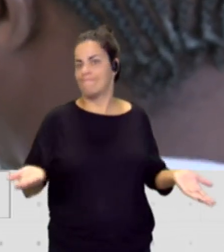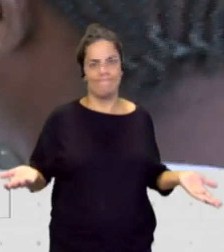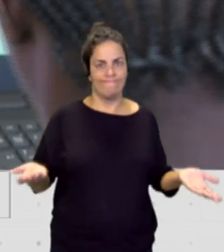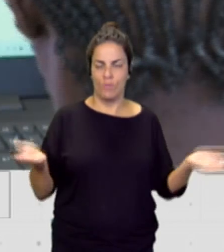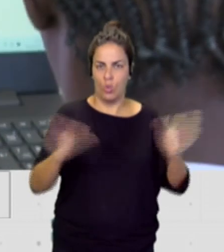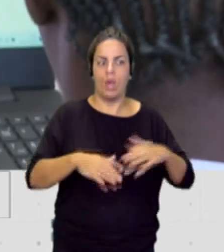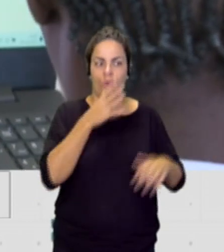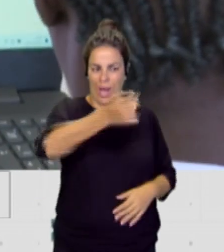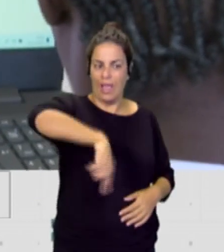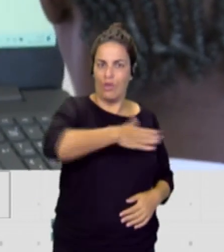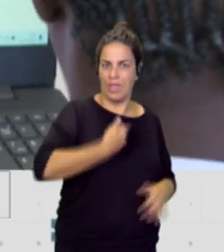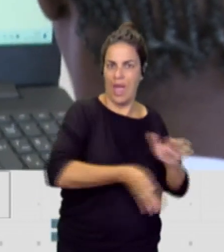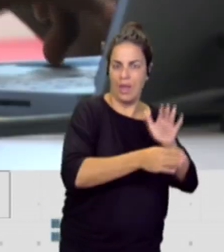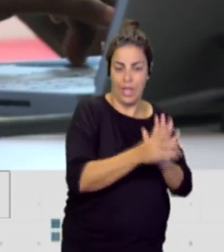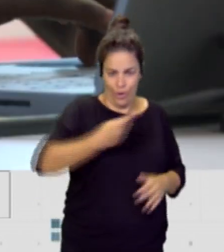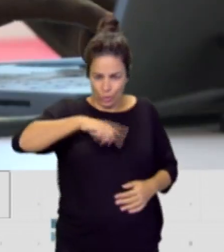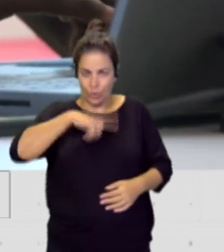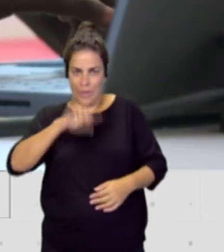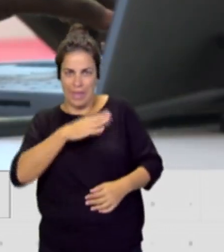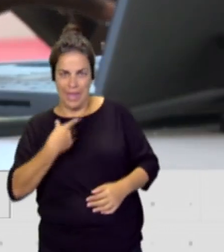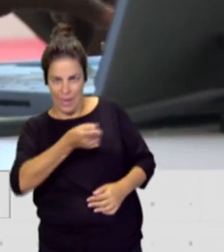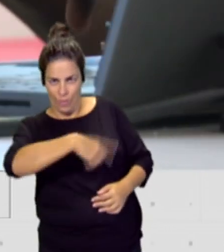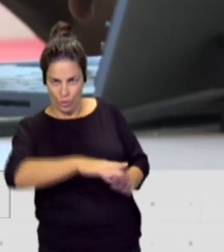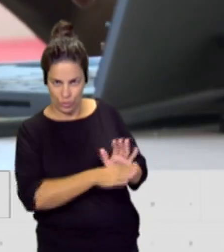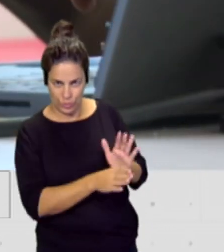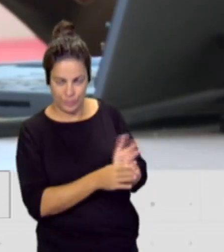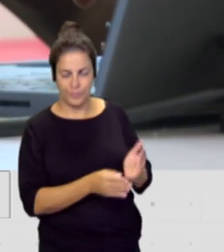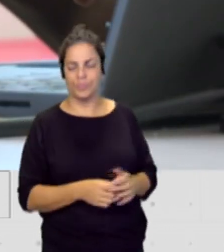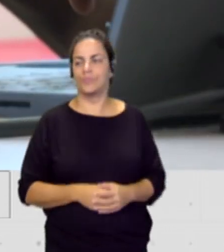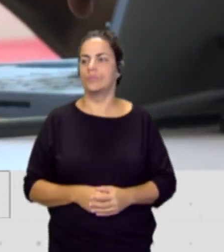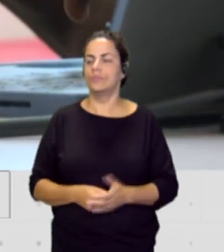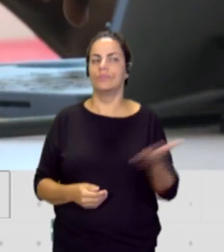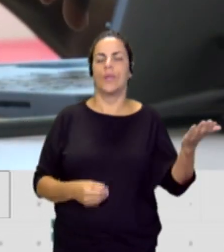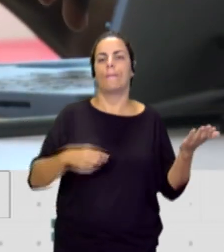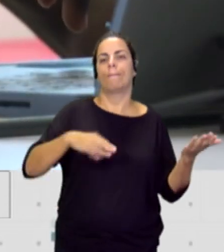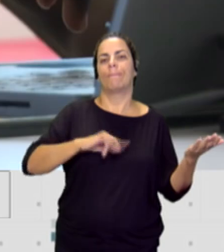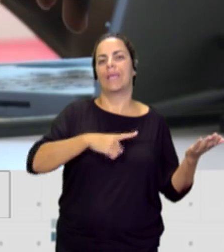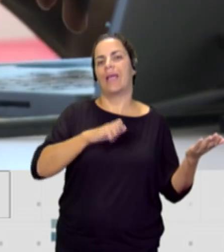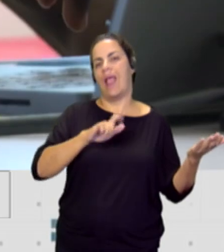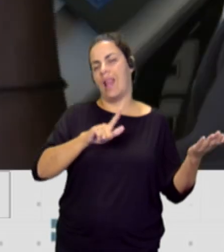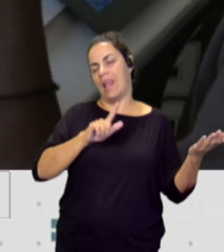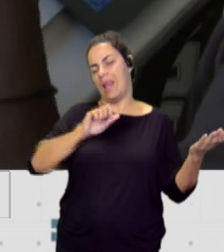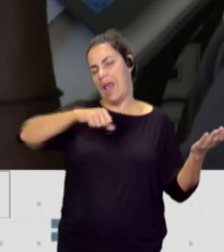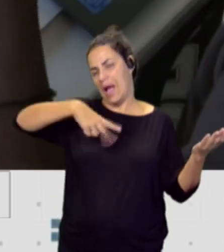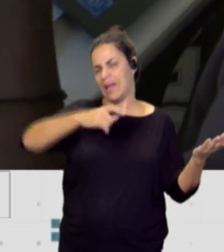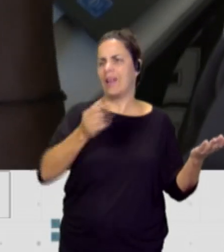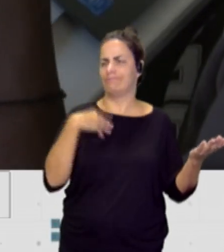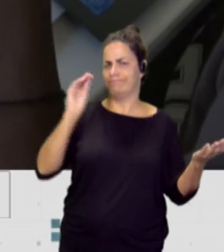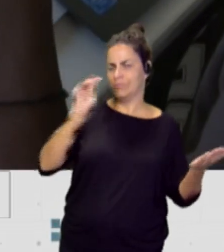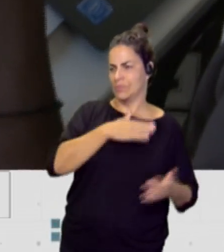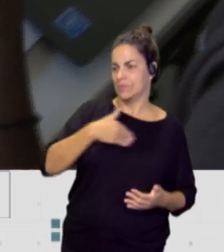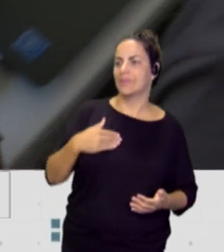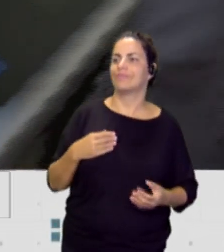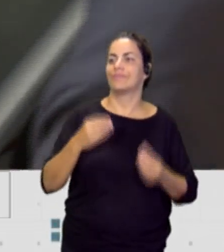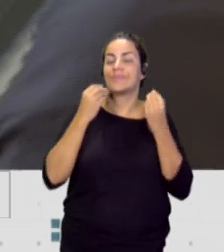gustaría. Y aquí está con nosotros Miguel Ángel Rodríguez que quiere hacerle una pregunta, señor Cayo. Rubén, buenos días. Ayer hablábamos por la